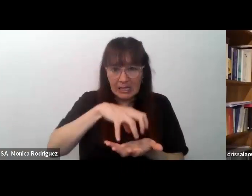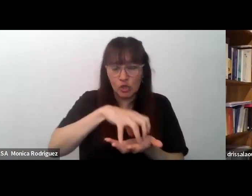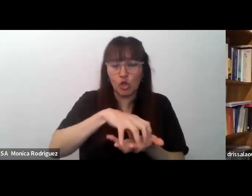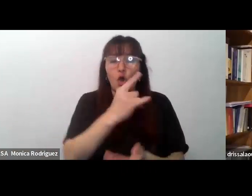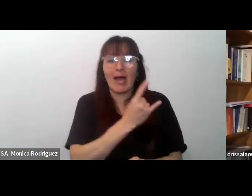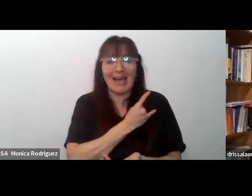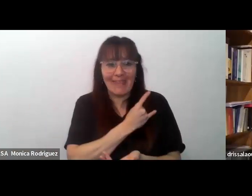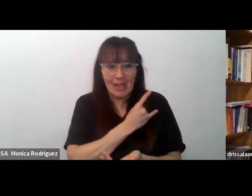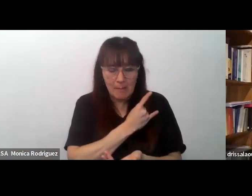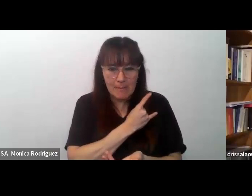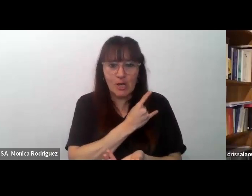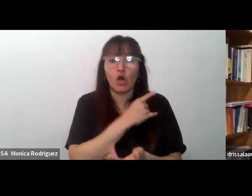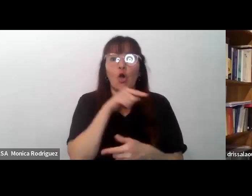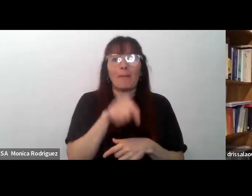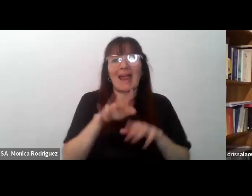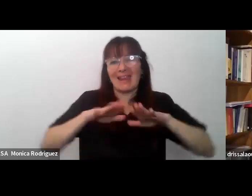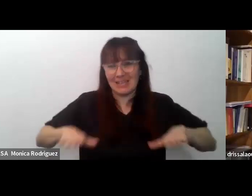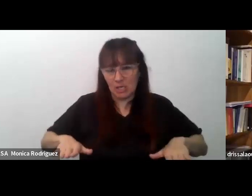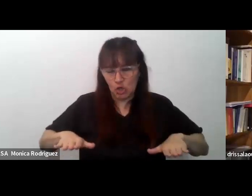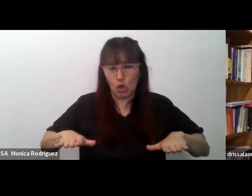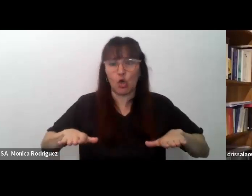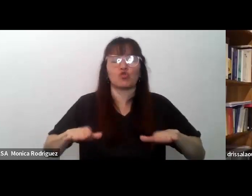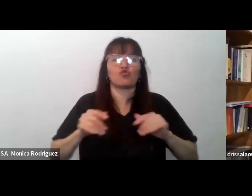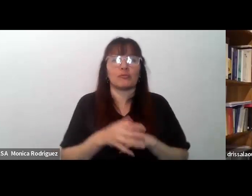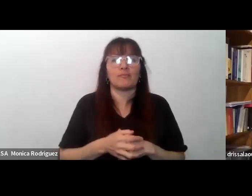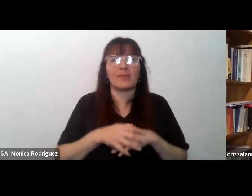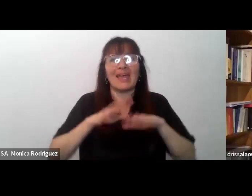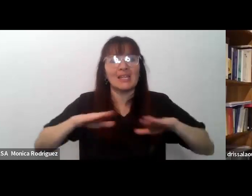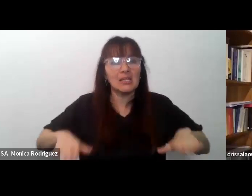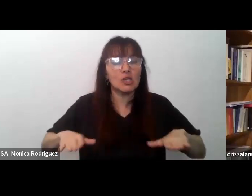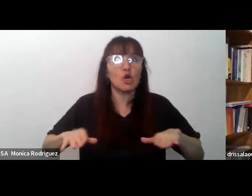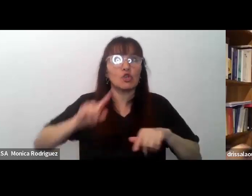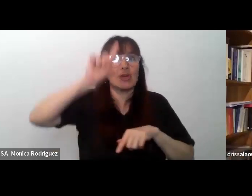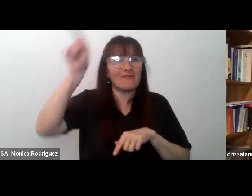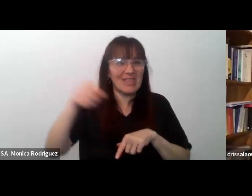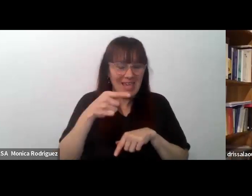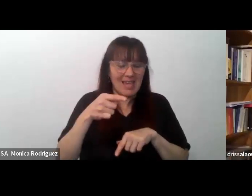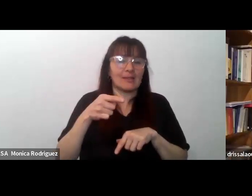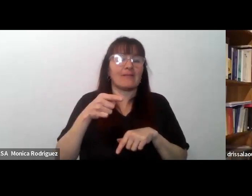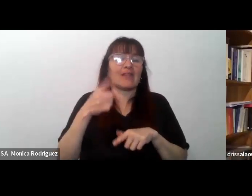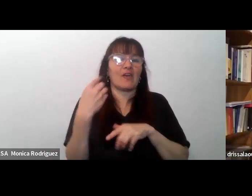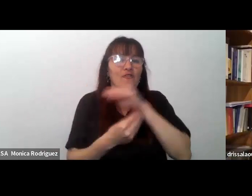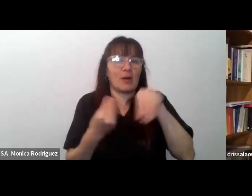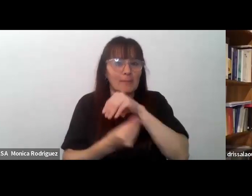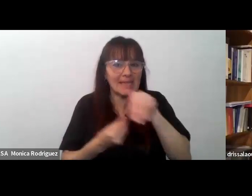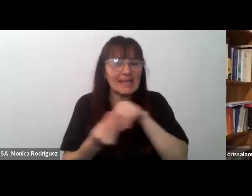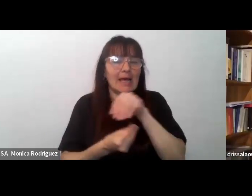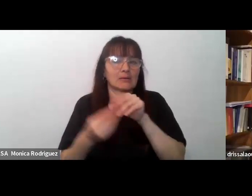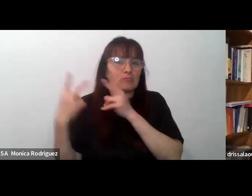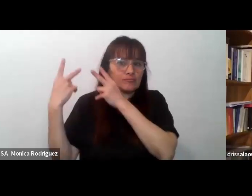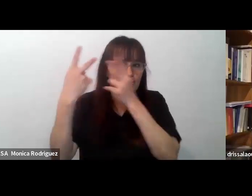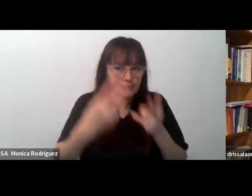para la escolarización de los niños y de los niños provenientes de familias itinerantes y de viajantes